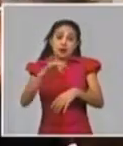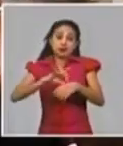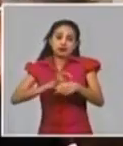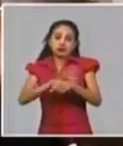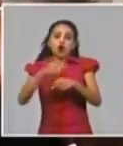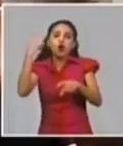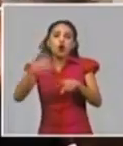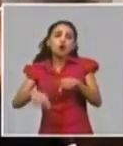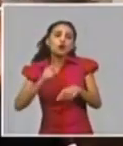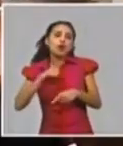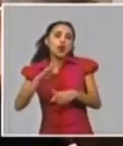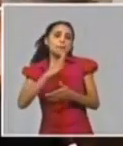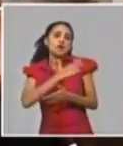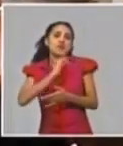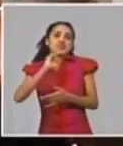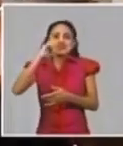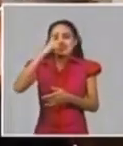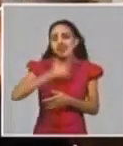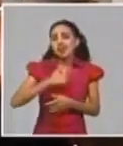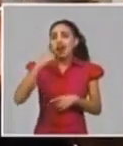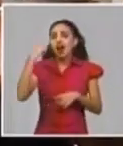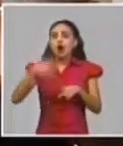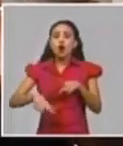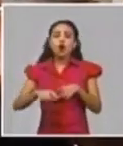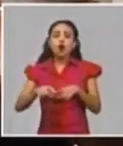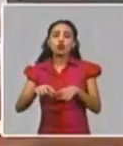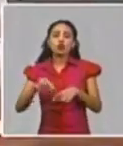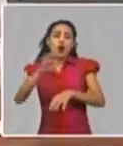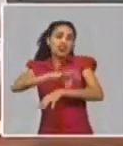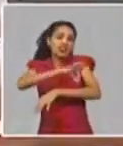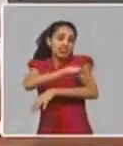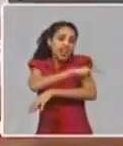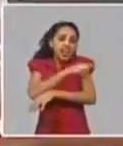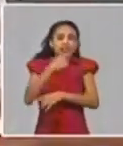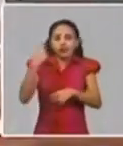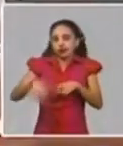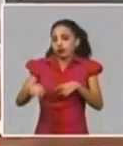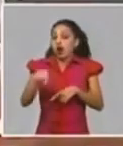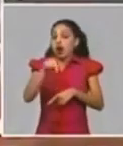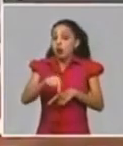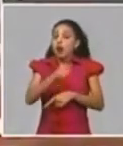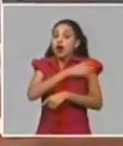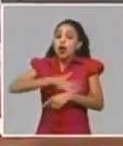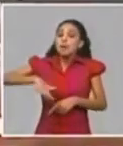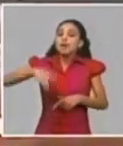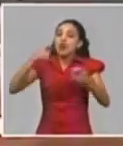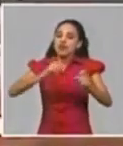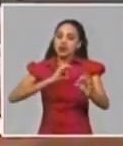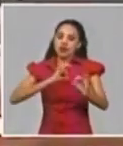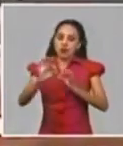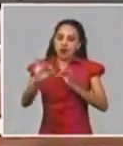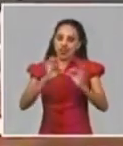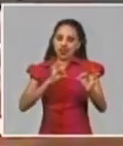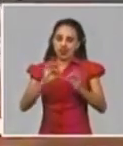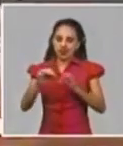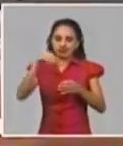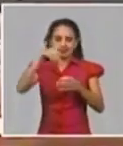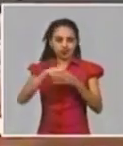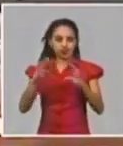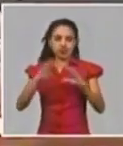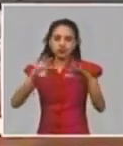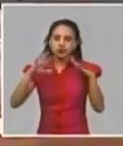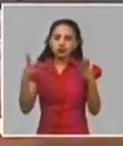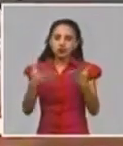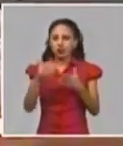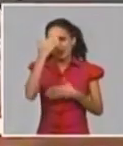a la epidemia por dengue. Por lo tanto, le damos también a la población a trabajar en ese sentido. Y el agradecimiento